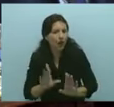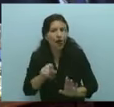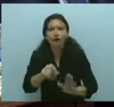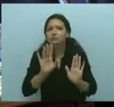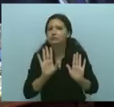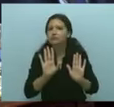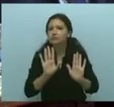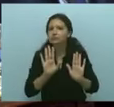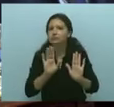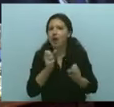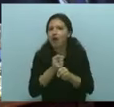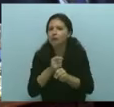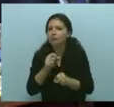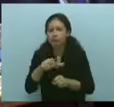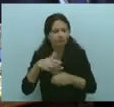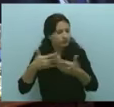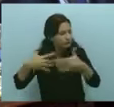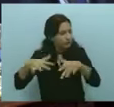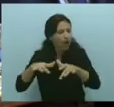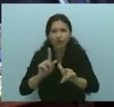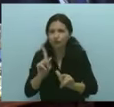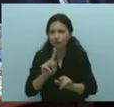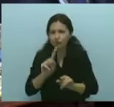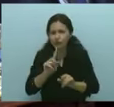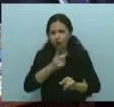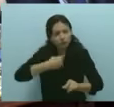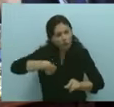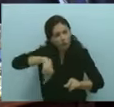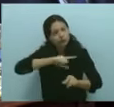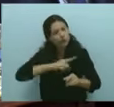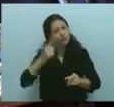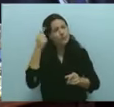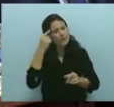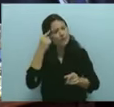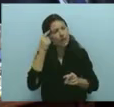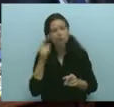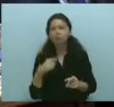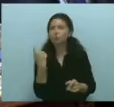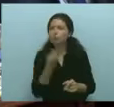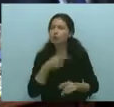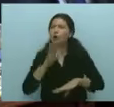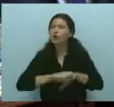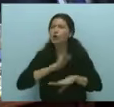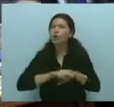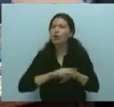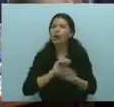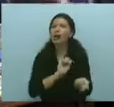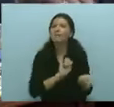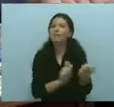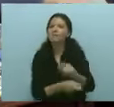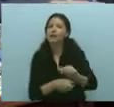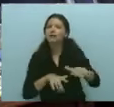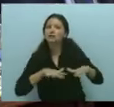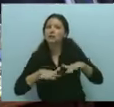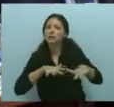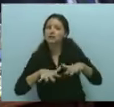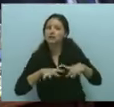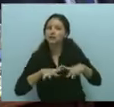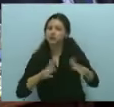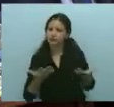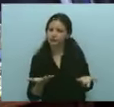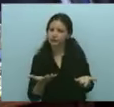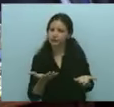el status quo, Presidenta. Nos llamamos unidos para cambiar Santa Fe y entonces vamos a cambiar las realidades que haya que cambiar.